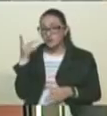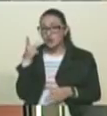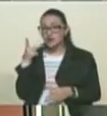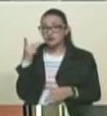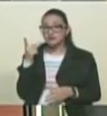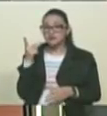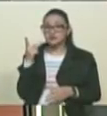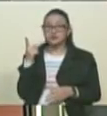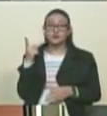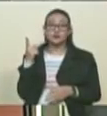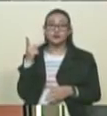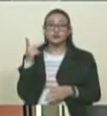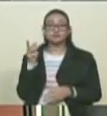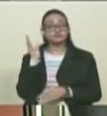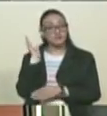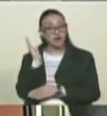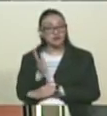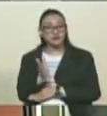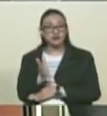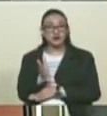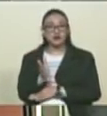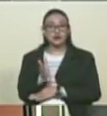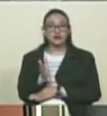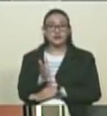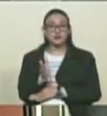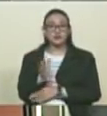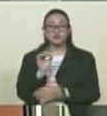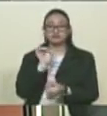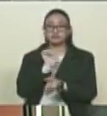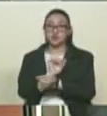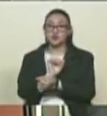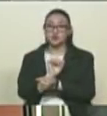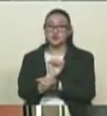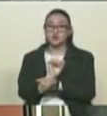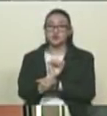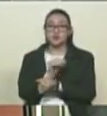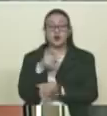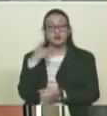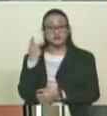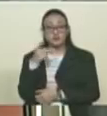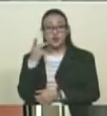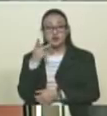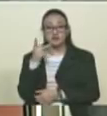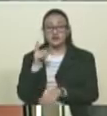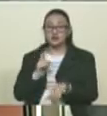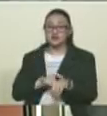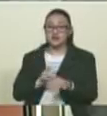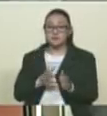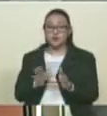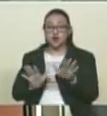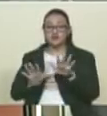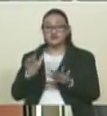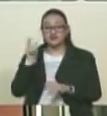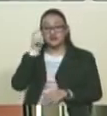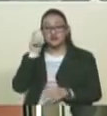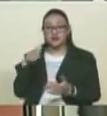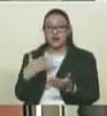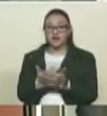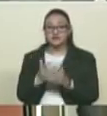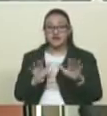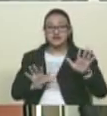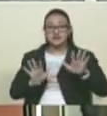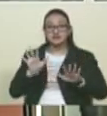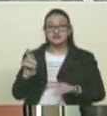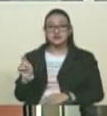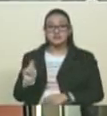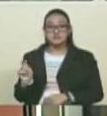será castigado con arresto en fortaleza o cárcel política por tiempo de 15 días a 15 meses.